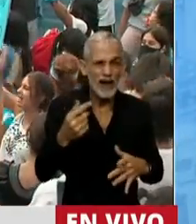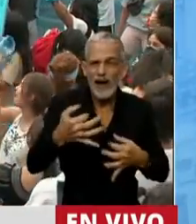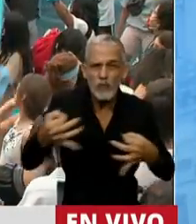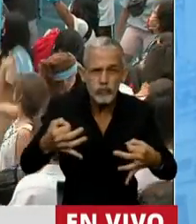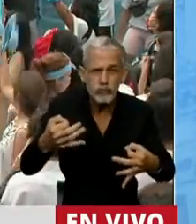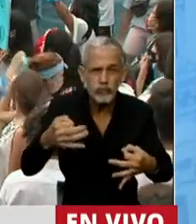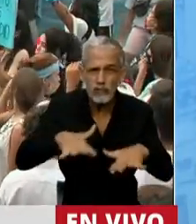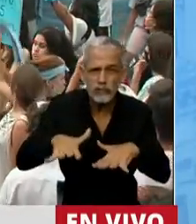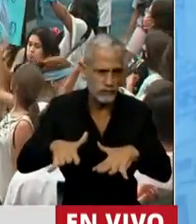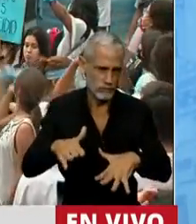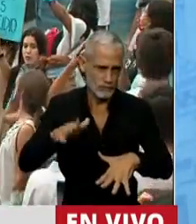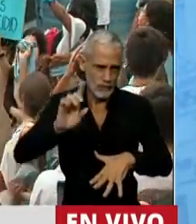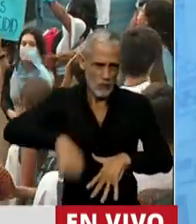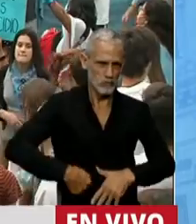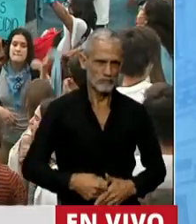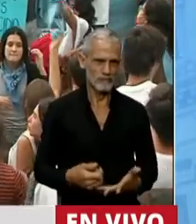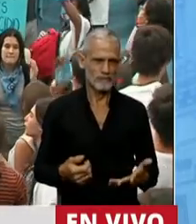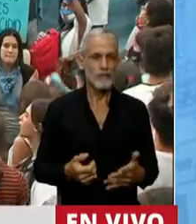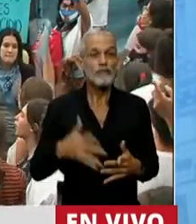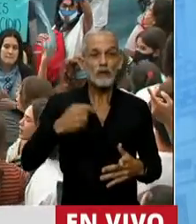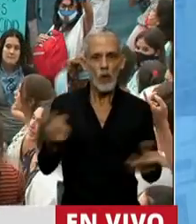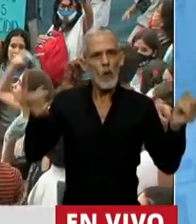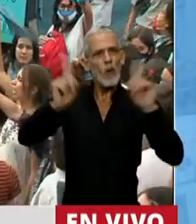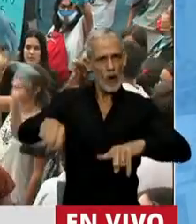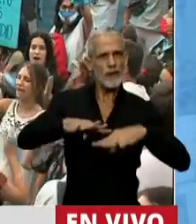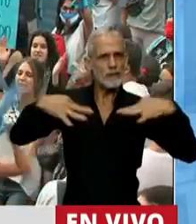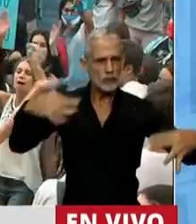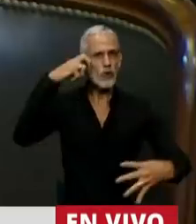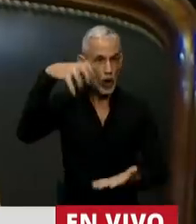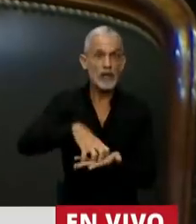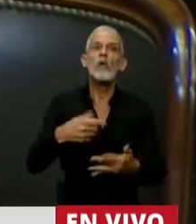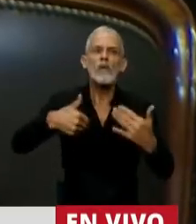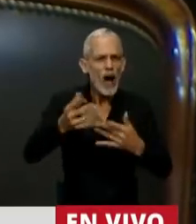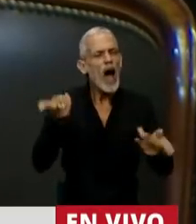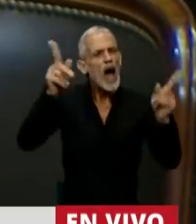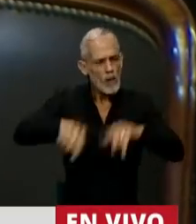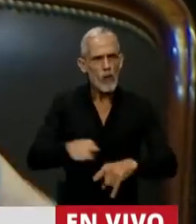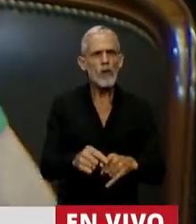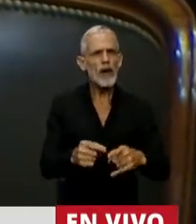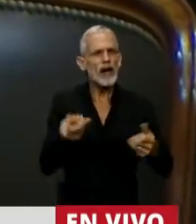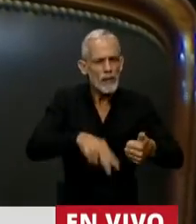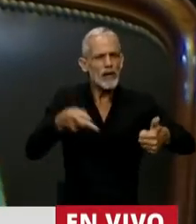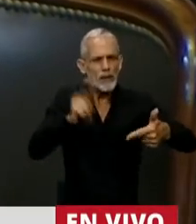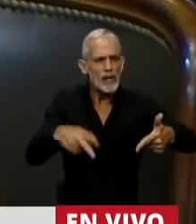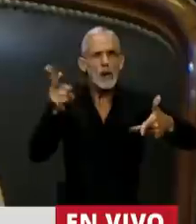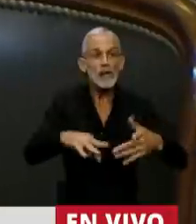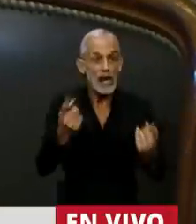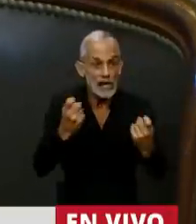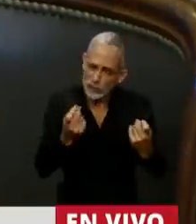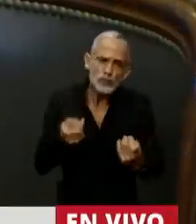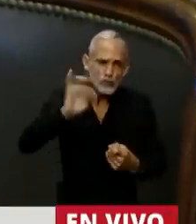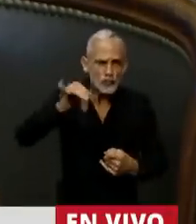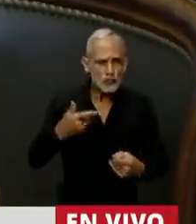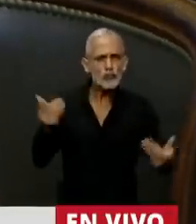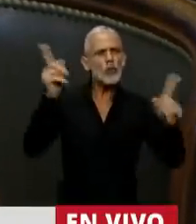hechos. Y por eso volvimos a este recinto y volveremos tantas veces como sea necesario a